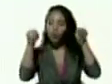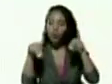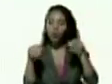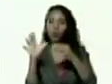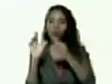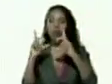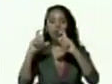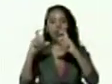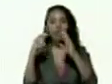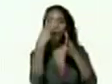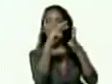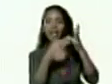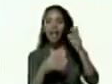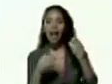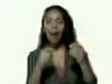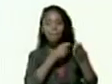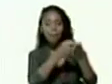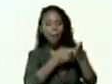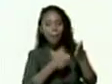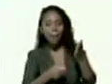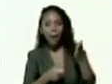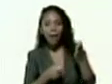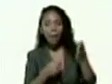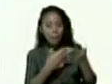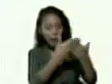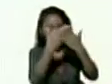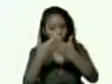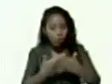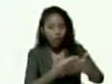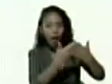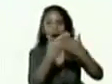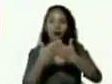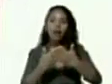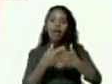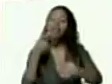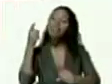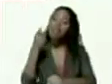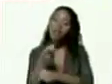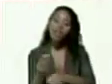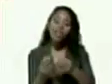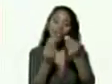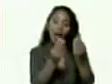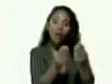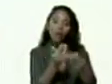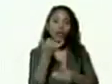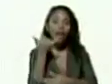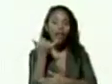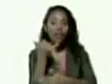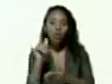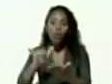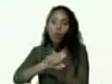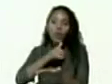un material escrito un tríctico para estudiar debe dejarnos su teléfono de Whatsapp